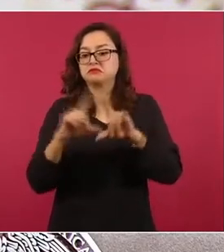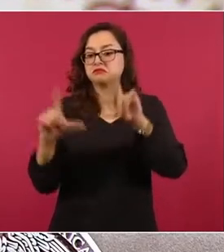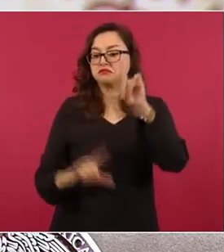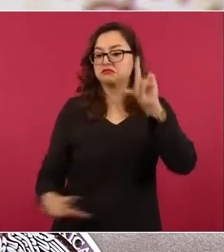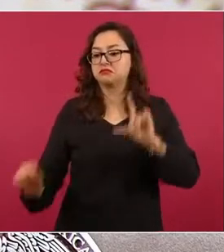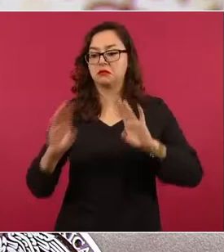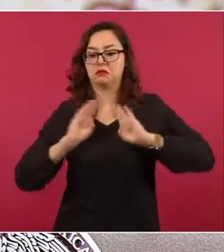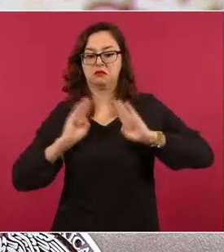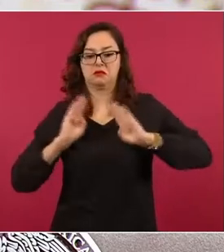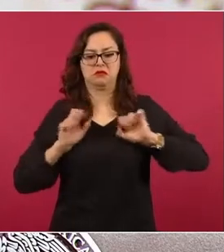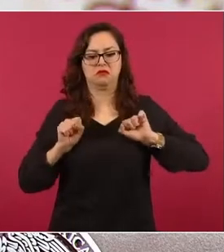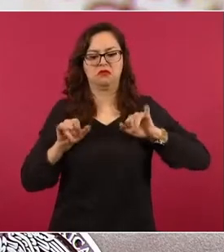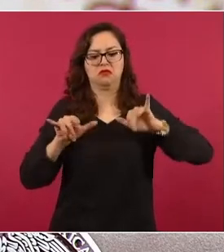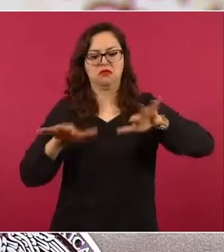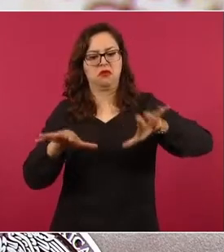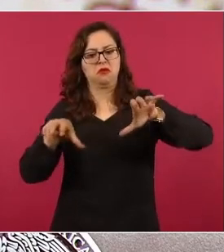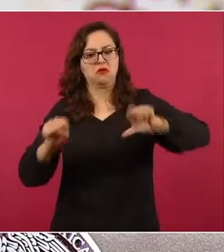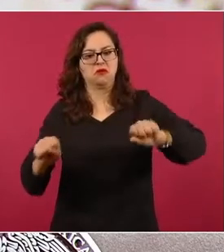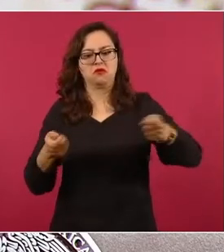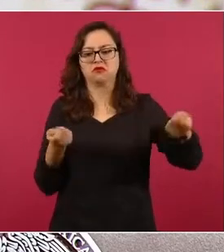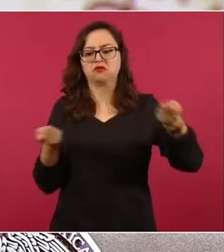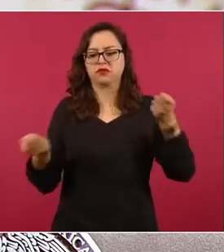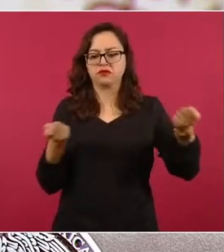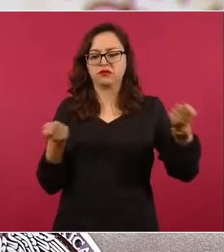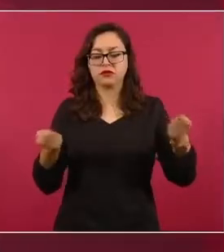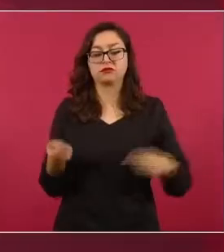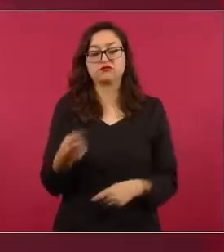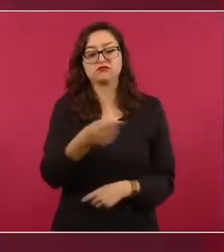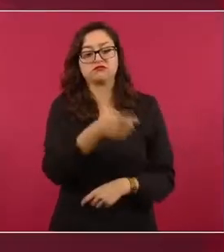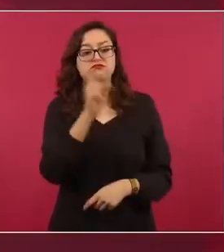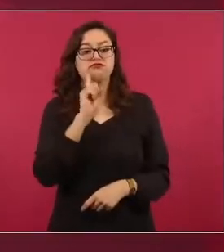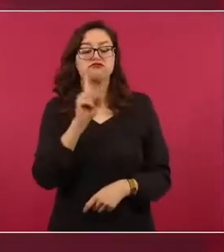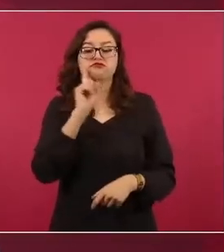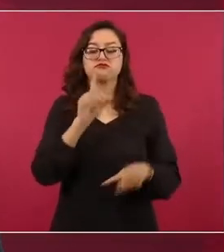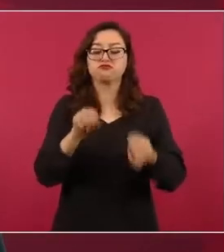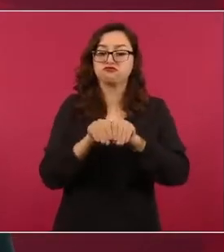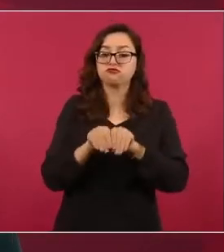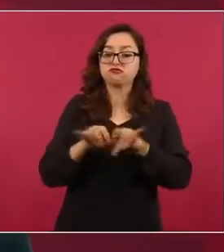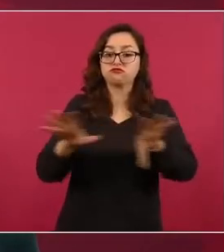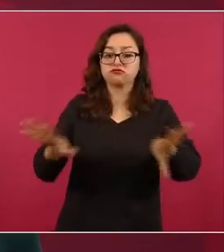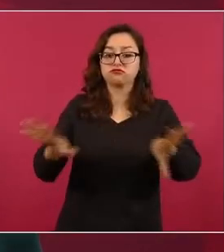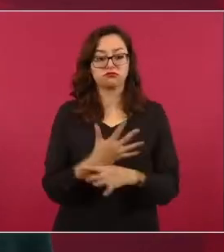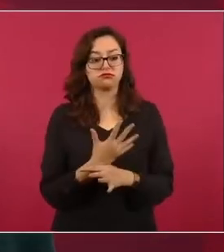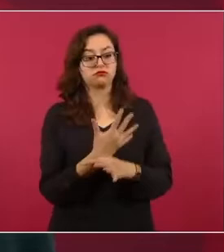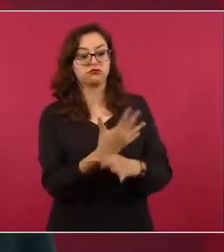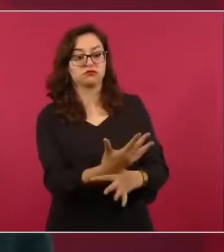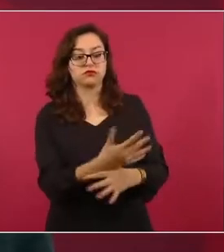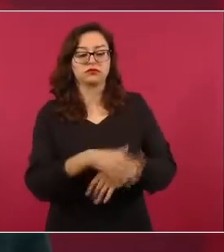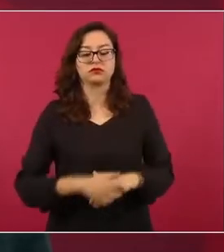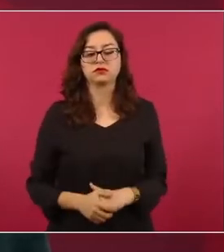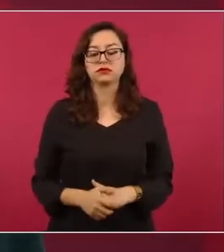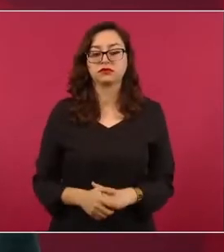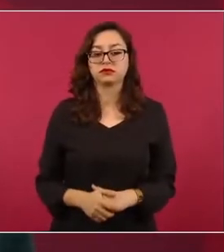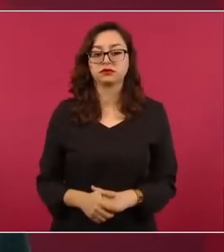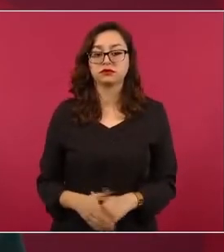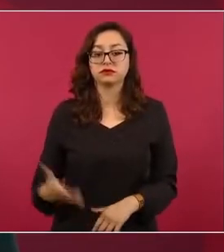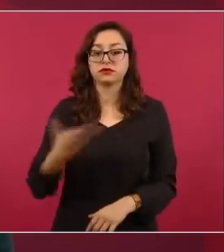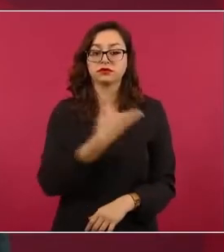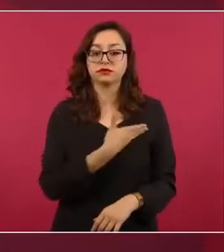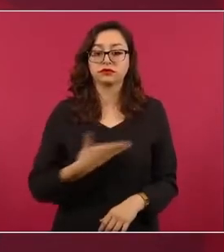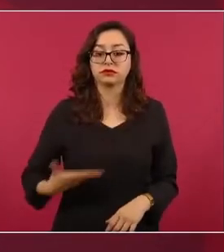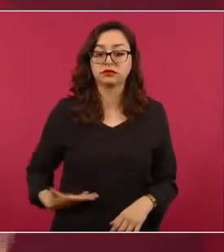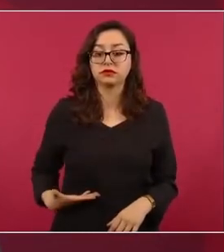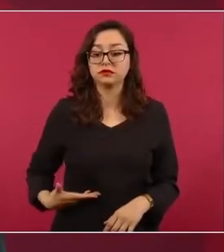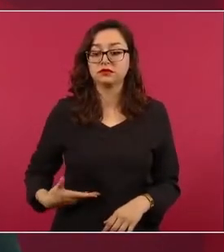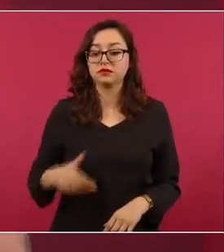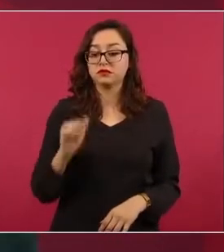periodista publicó una colaboración en Latinos, donde argumenta que el presidente se ha rodeado de militares, escuche